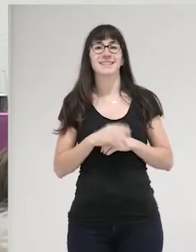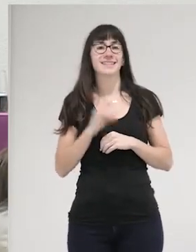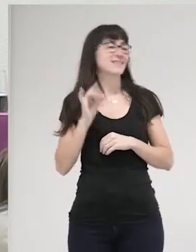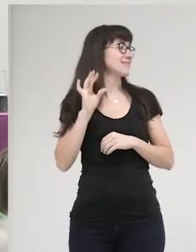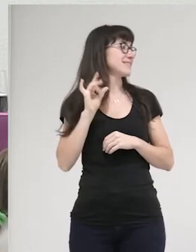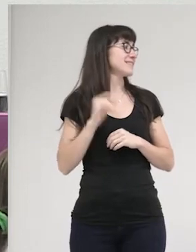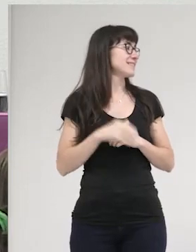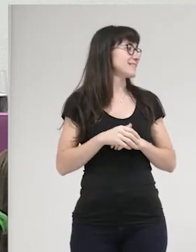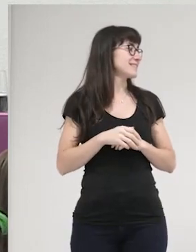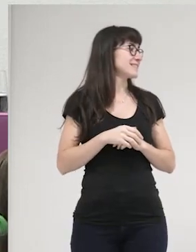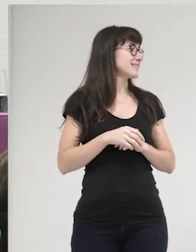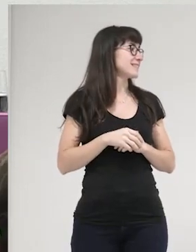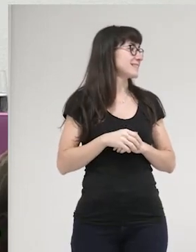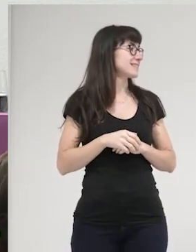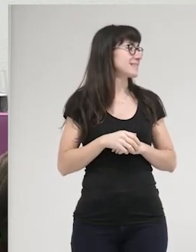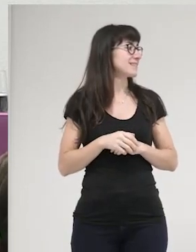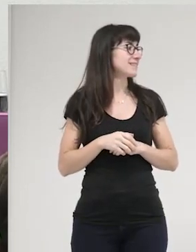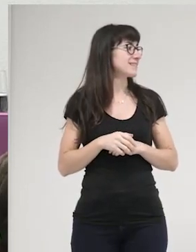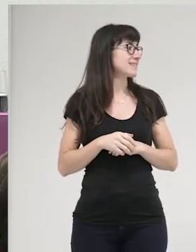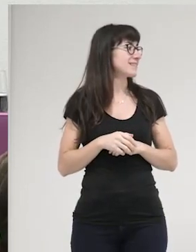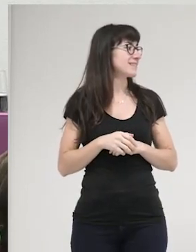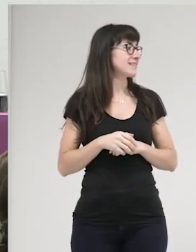Perdón, perdón, perdón.